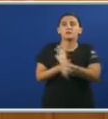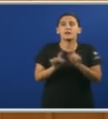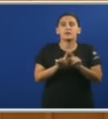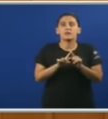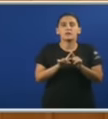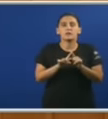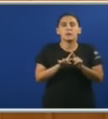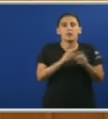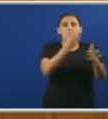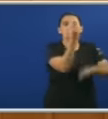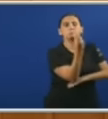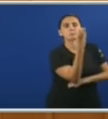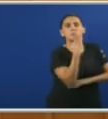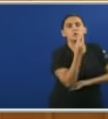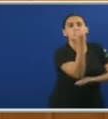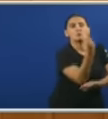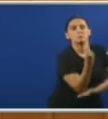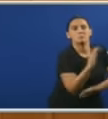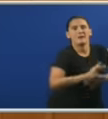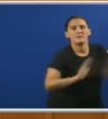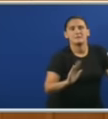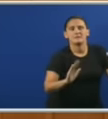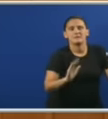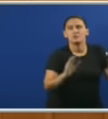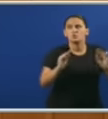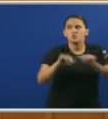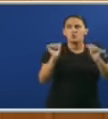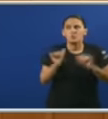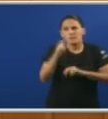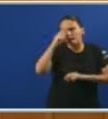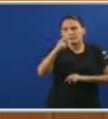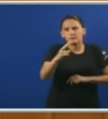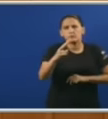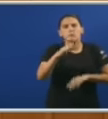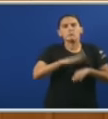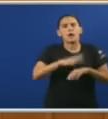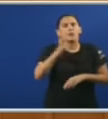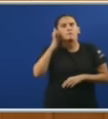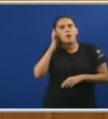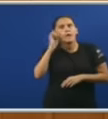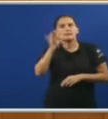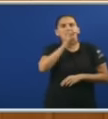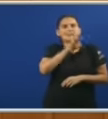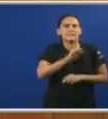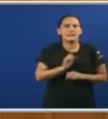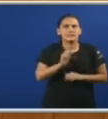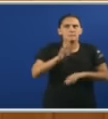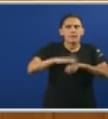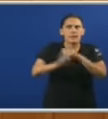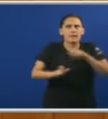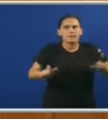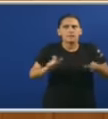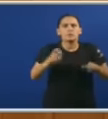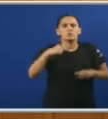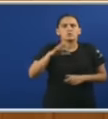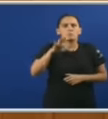xarrón Que coloca Nunha mesa Ese é o respeto Que vostede Lle ten As galegas E a xente As mulleres